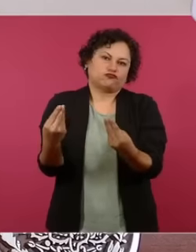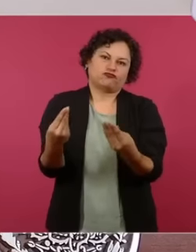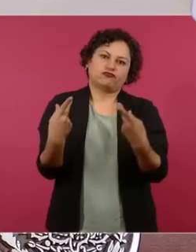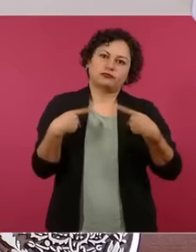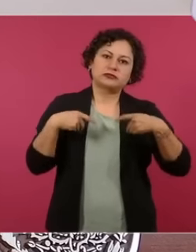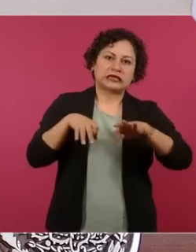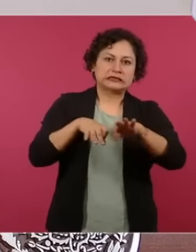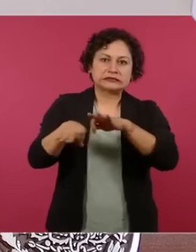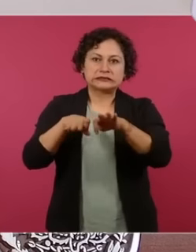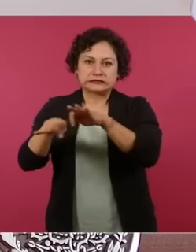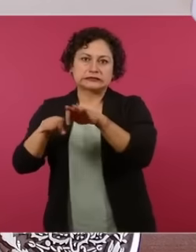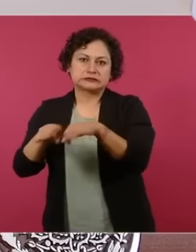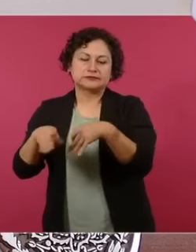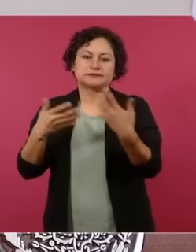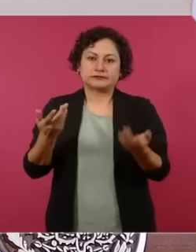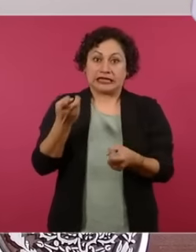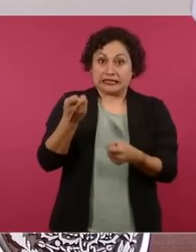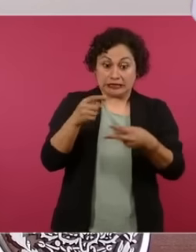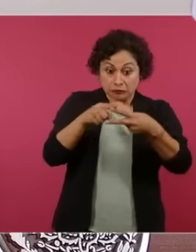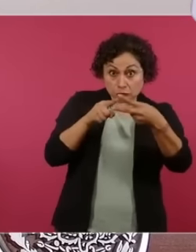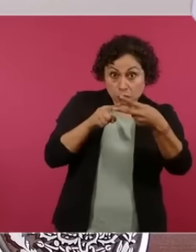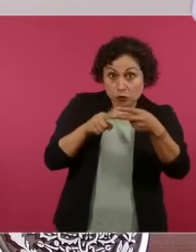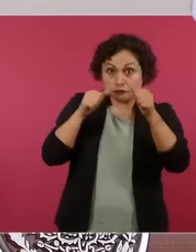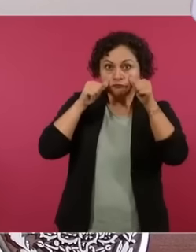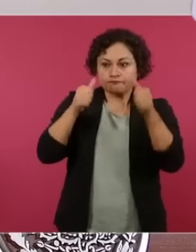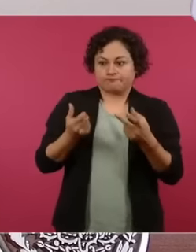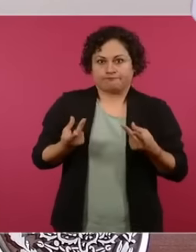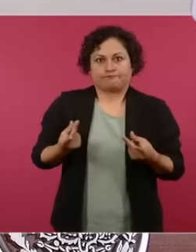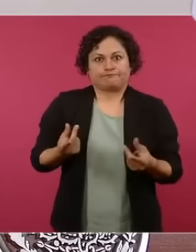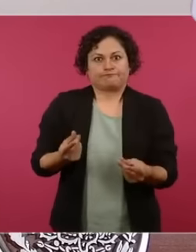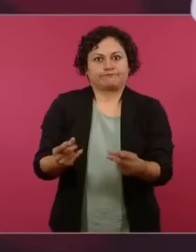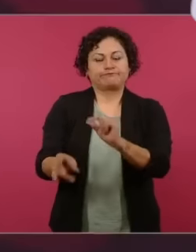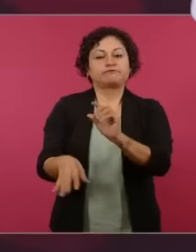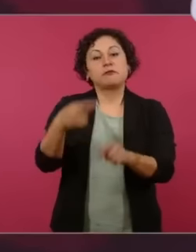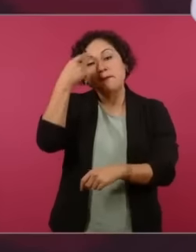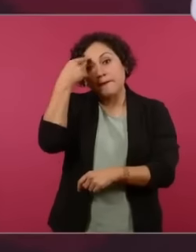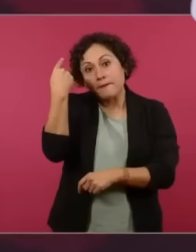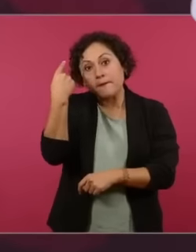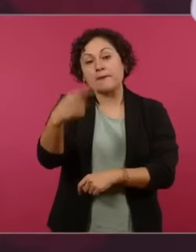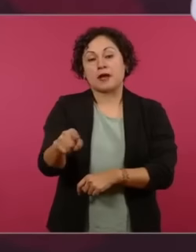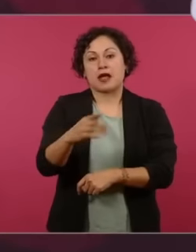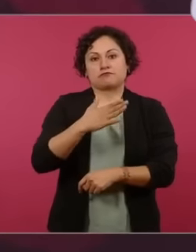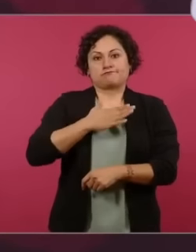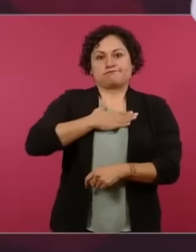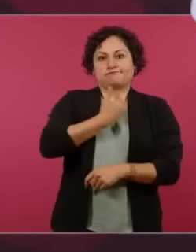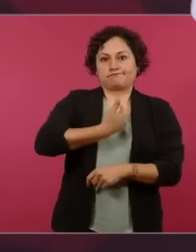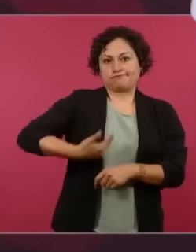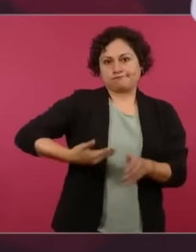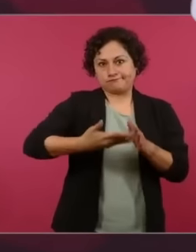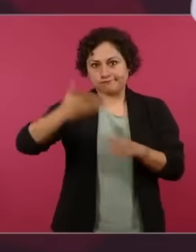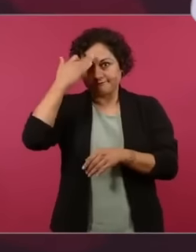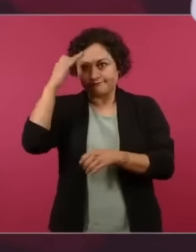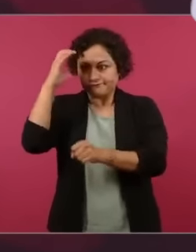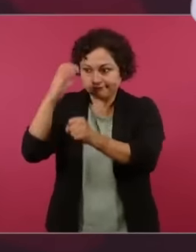en algunos establecimientos donde cuenten con terminal algunos les cobran cierta comisión por ello siempre es bueno preguntar si van a pagar con tarjeta en